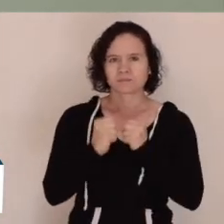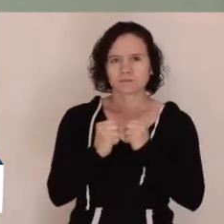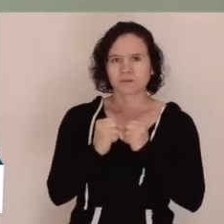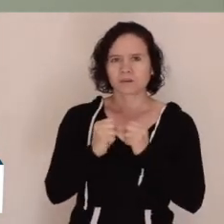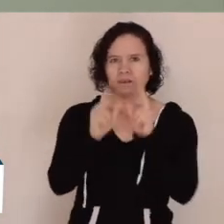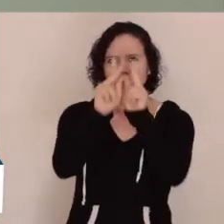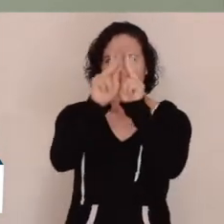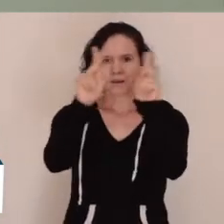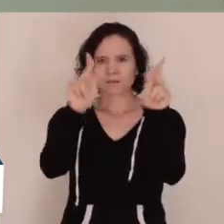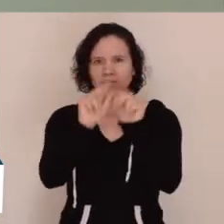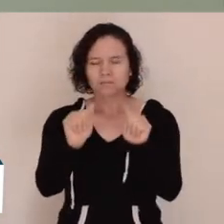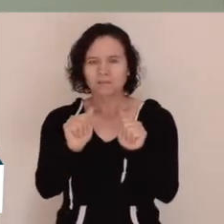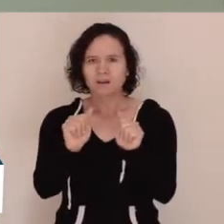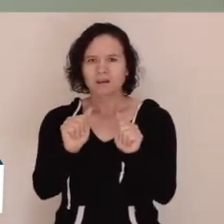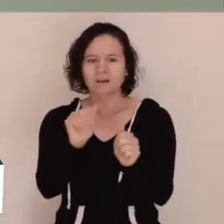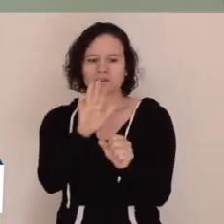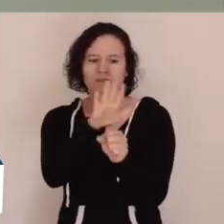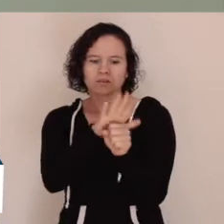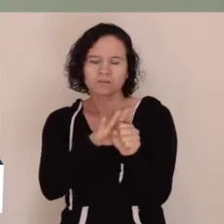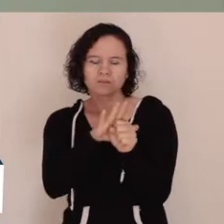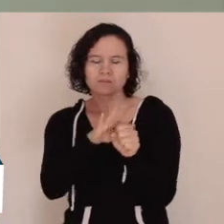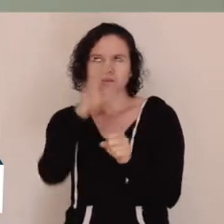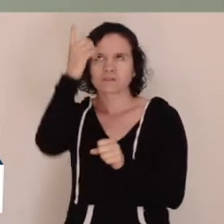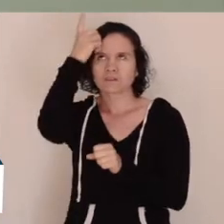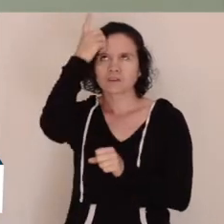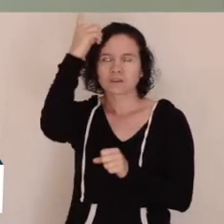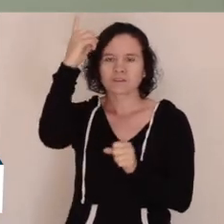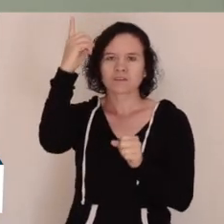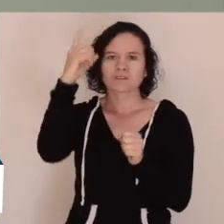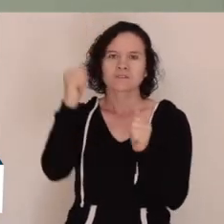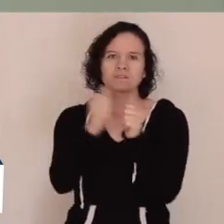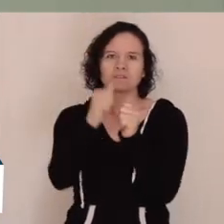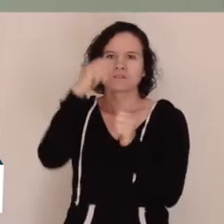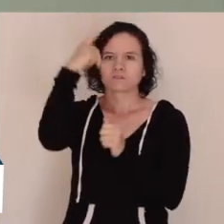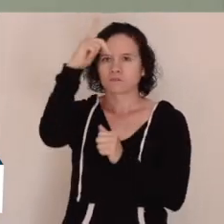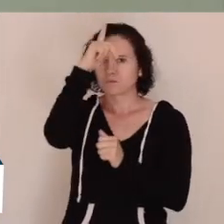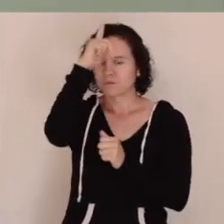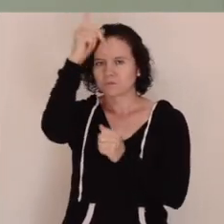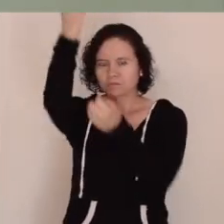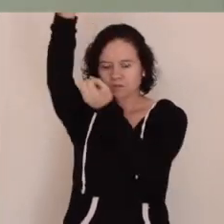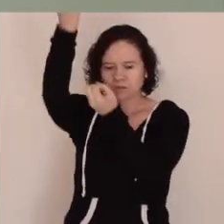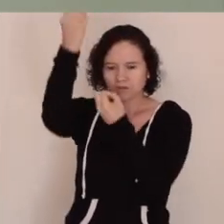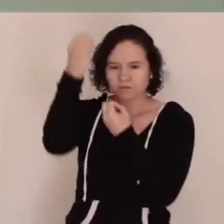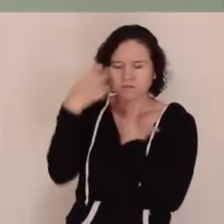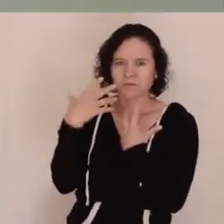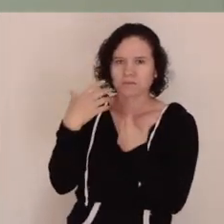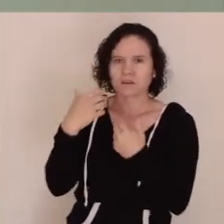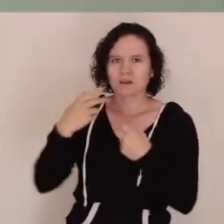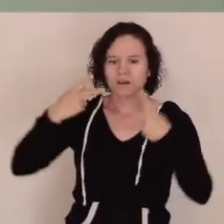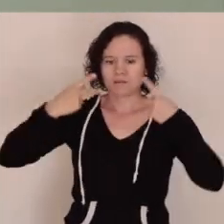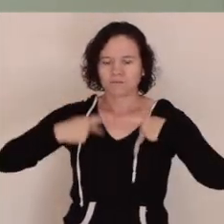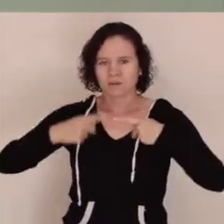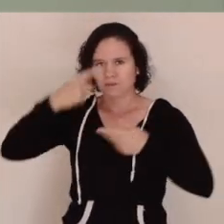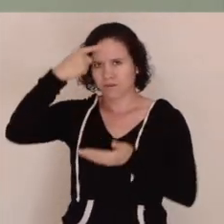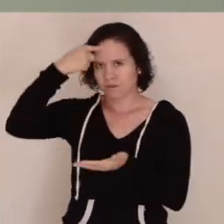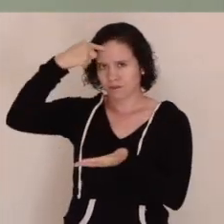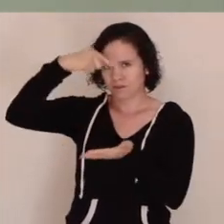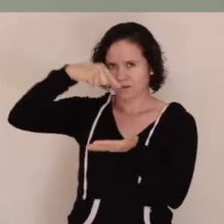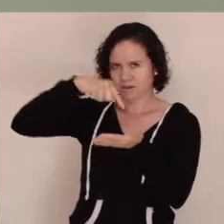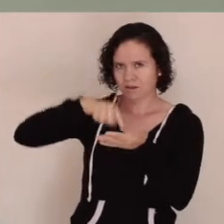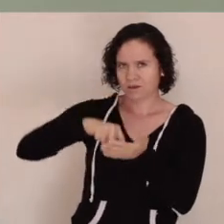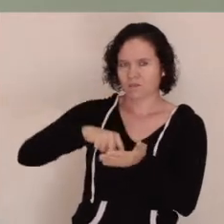ese consuelo, de esa inspiración que Dios lleva con su Espíritu Santo en todos nosotros los creyentes.